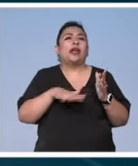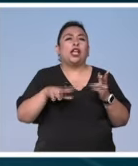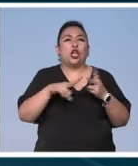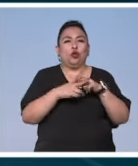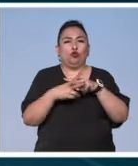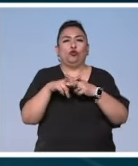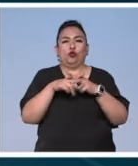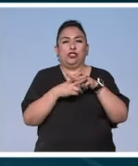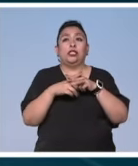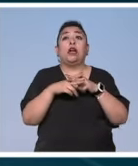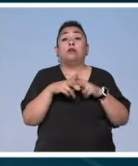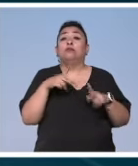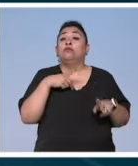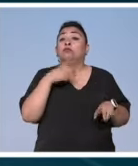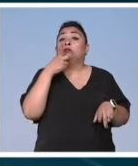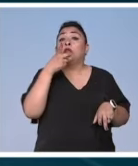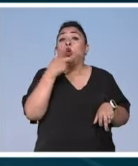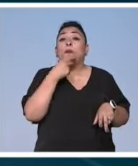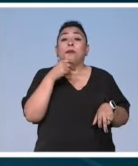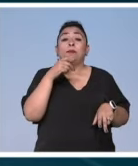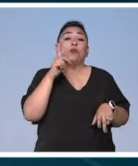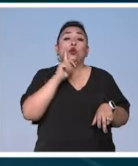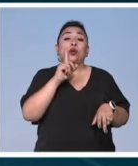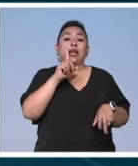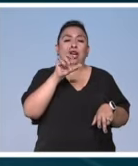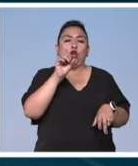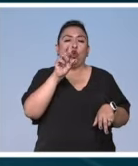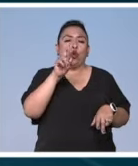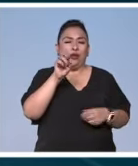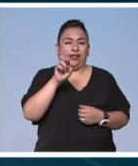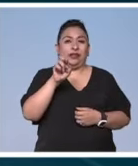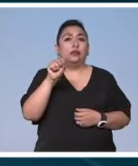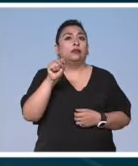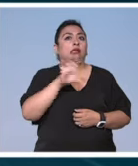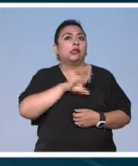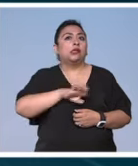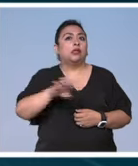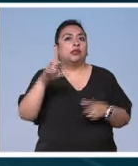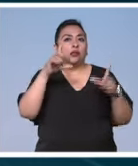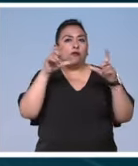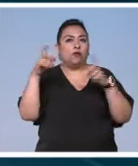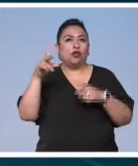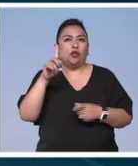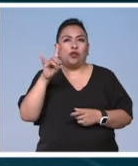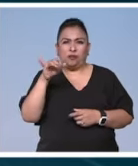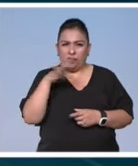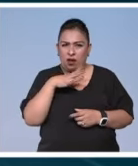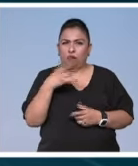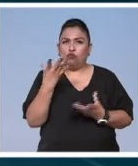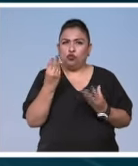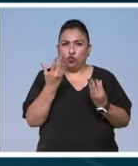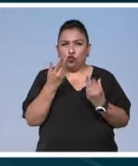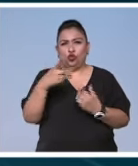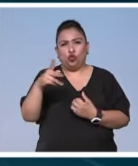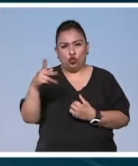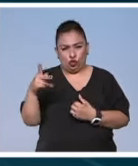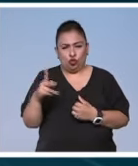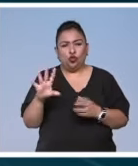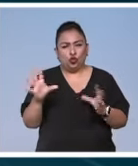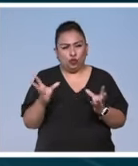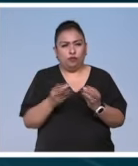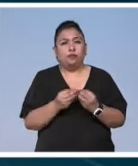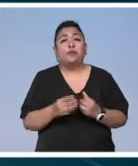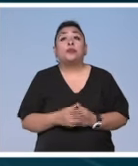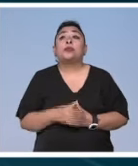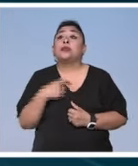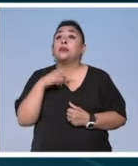libre. Hay que decir que Lourdes Grobet es una de las fotógrafas favoritas de Damien Hirst. Tiene una gran colección de su